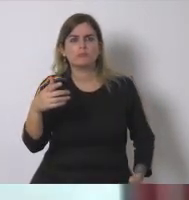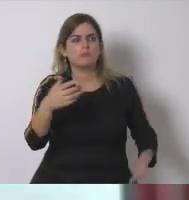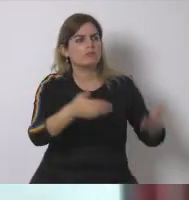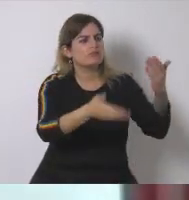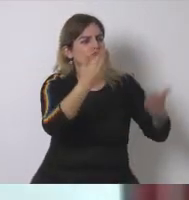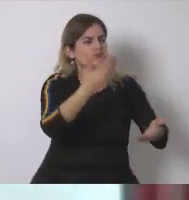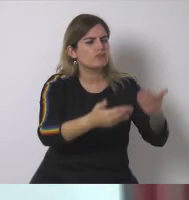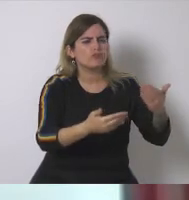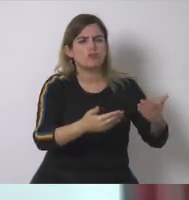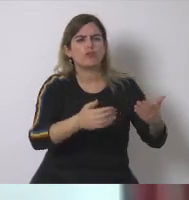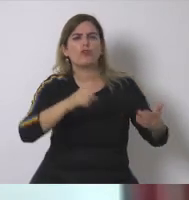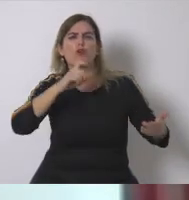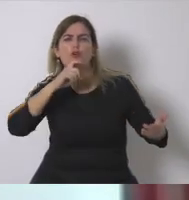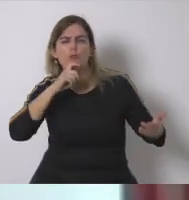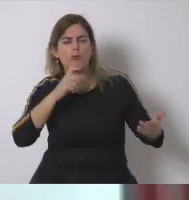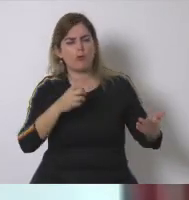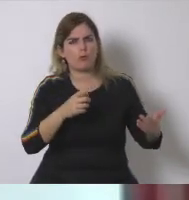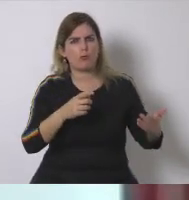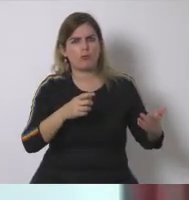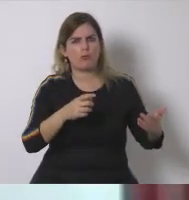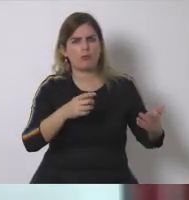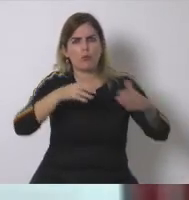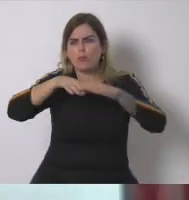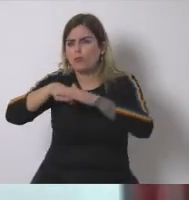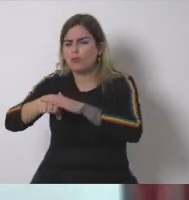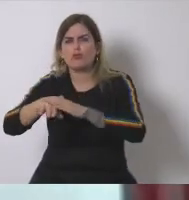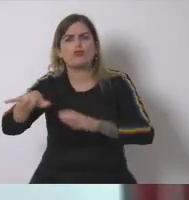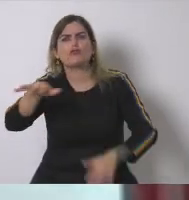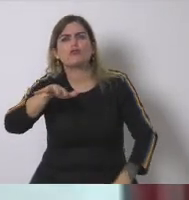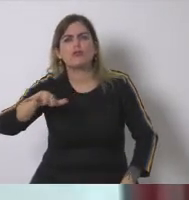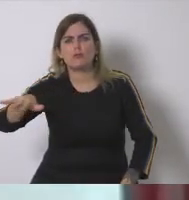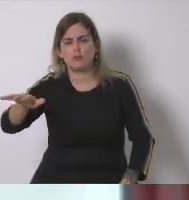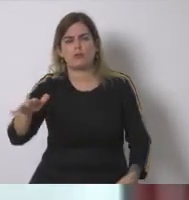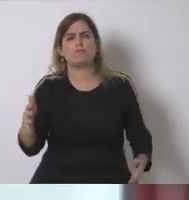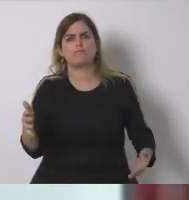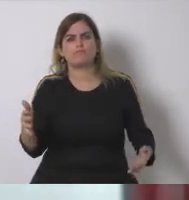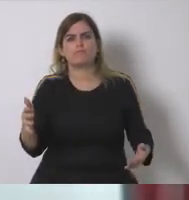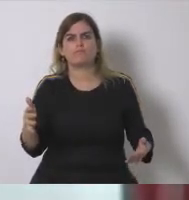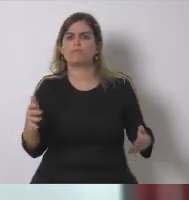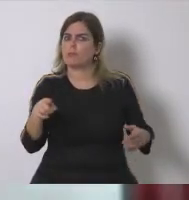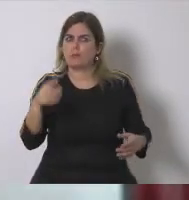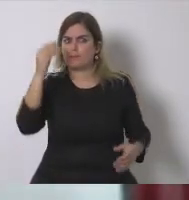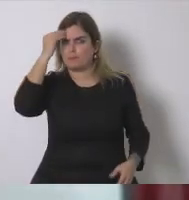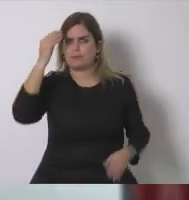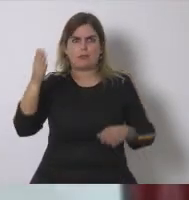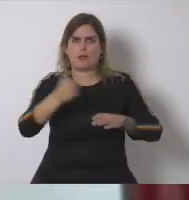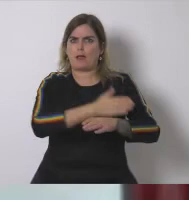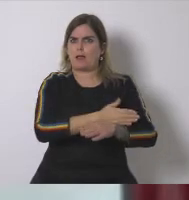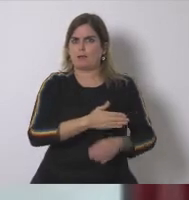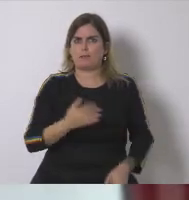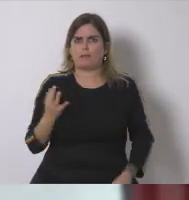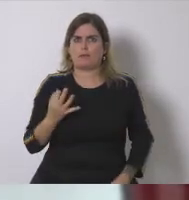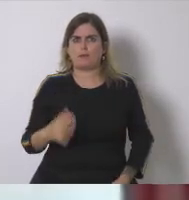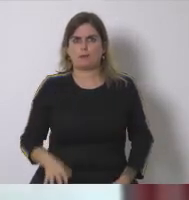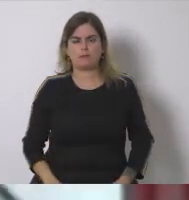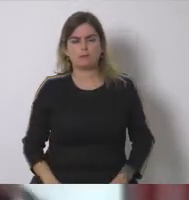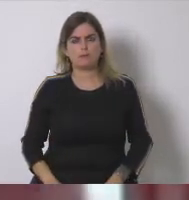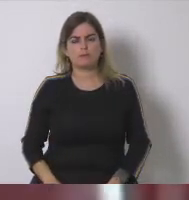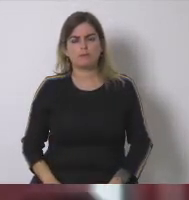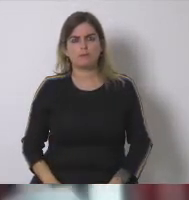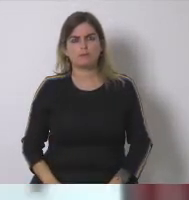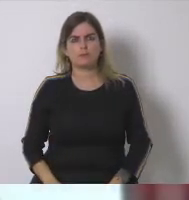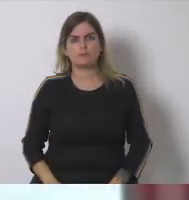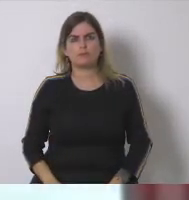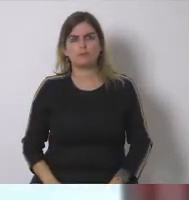plantas y el tiempo que deberemos almacenar los residuos pues quizás hay que